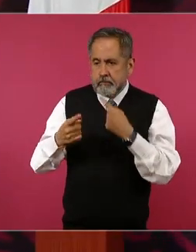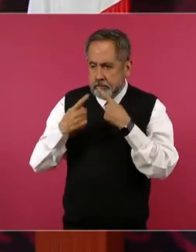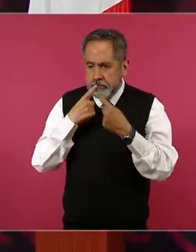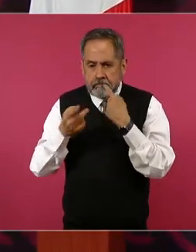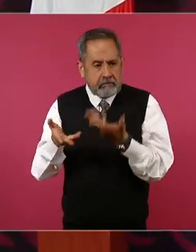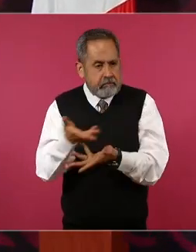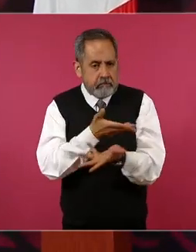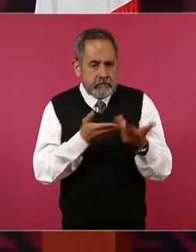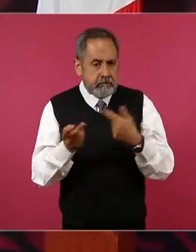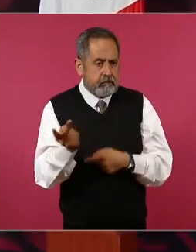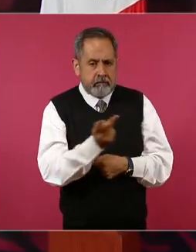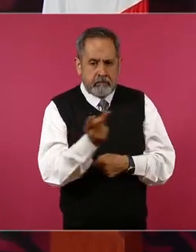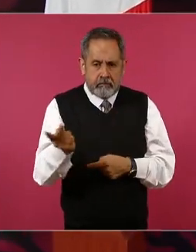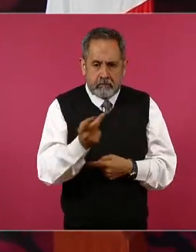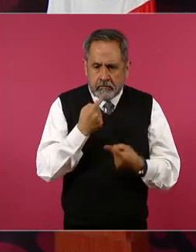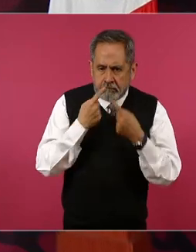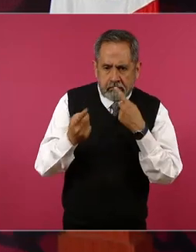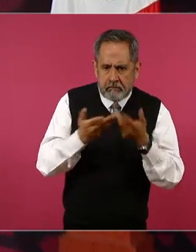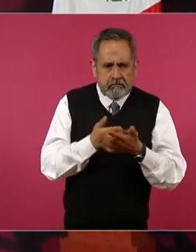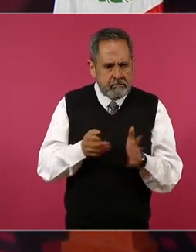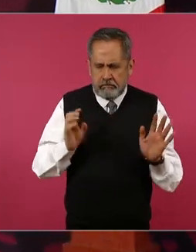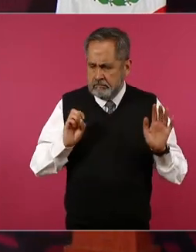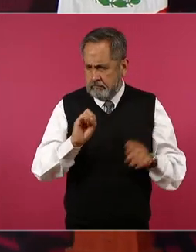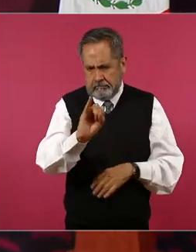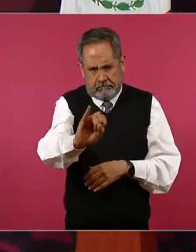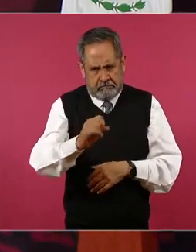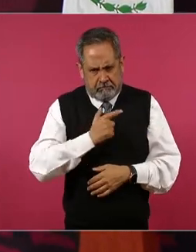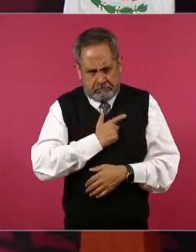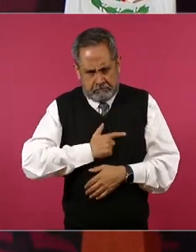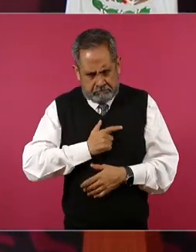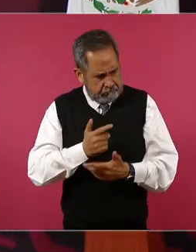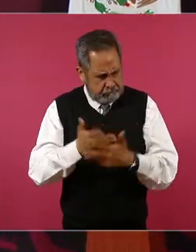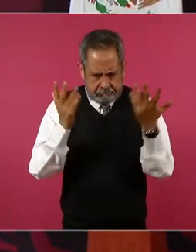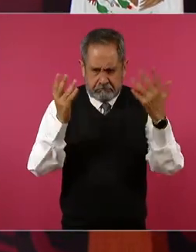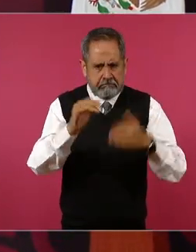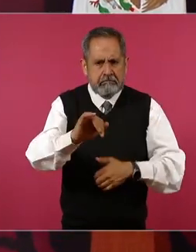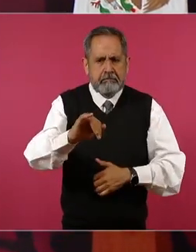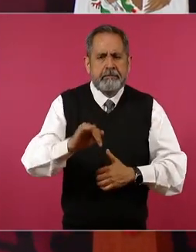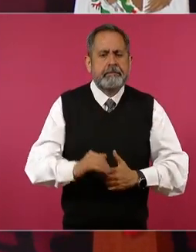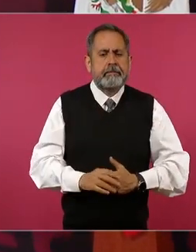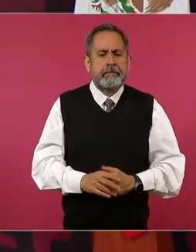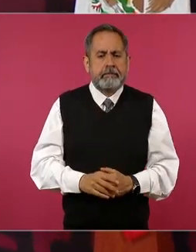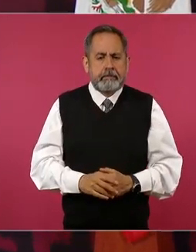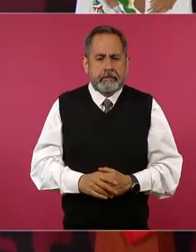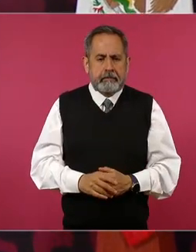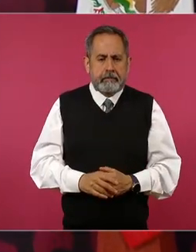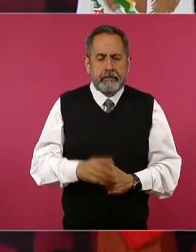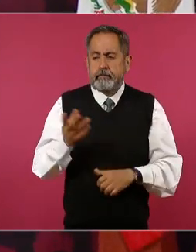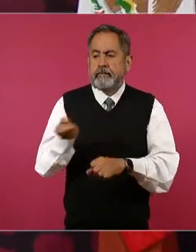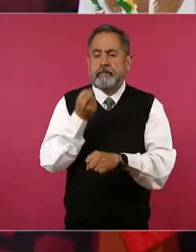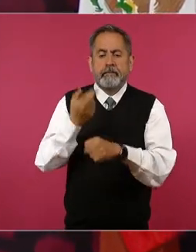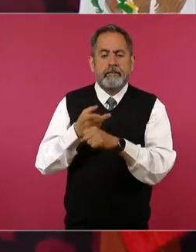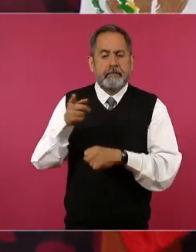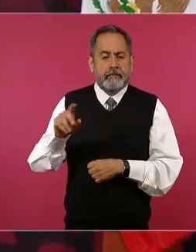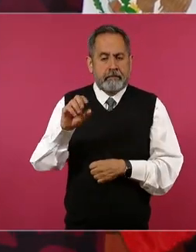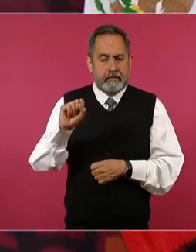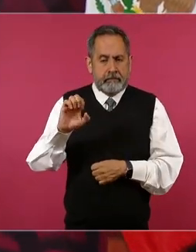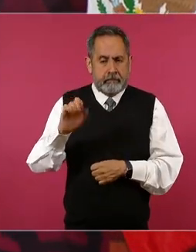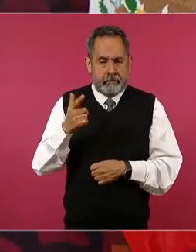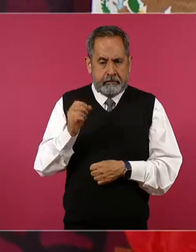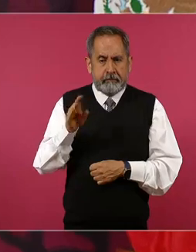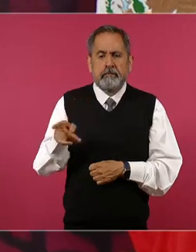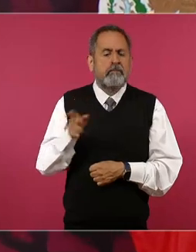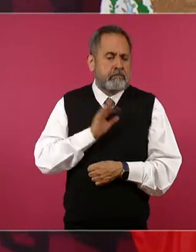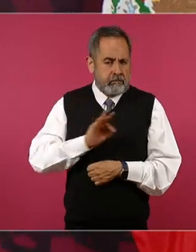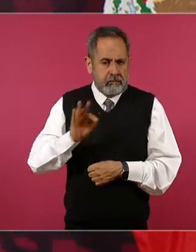Entonces, sí, la secretaria de Gobernación podría